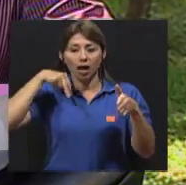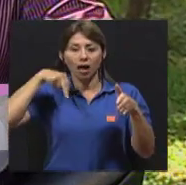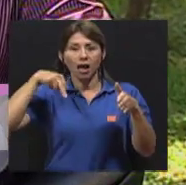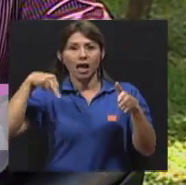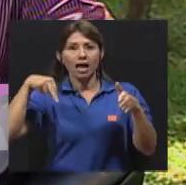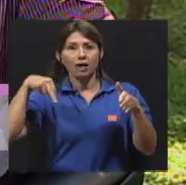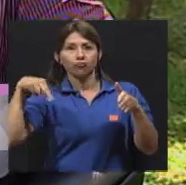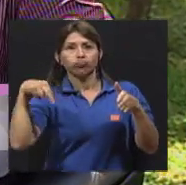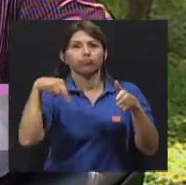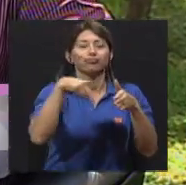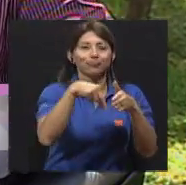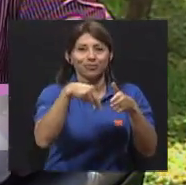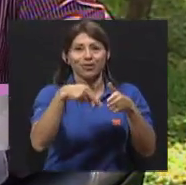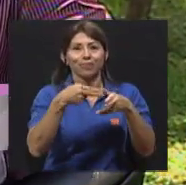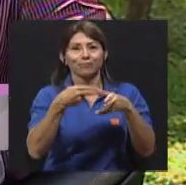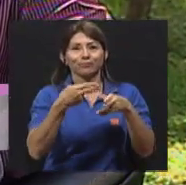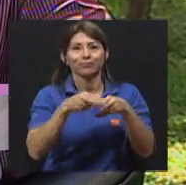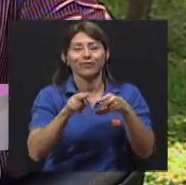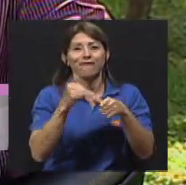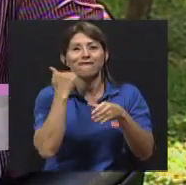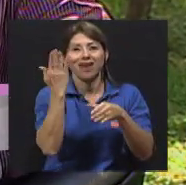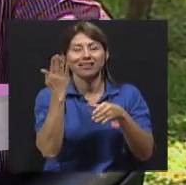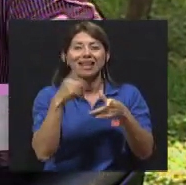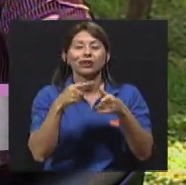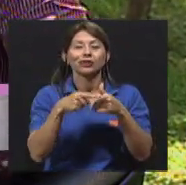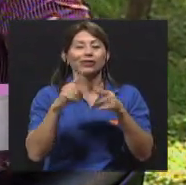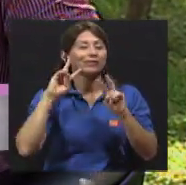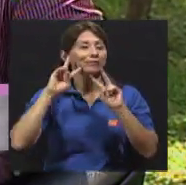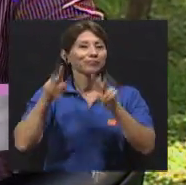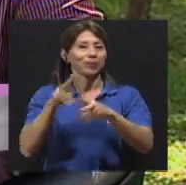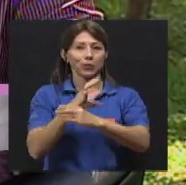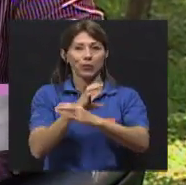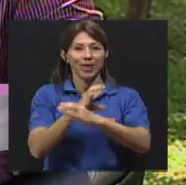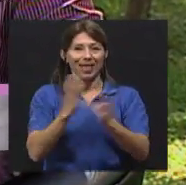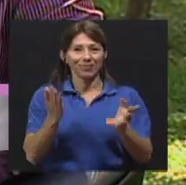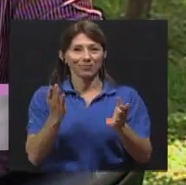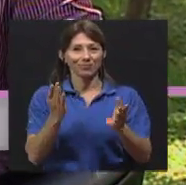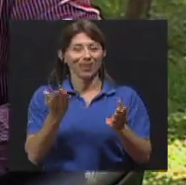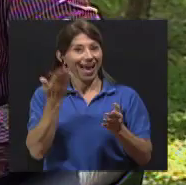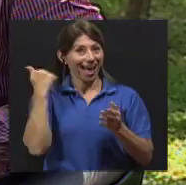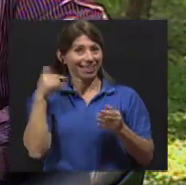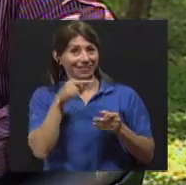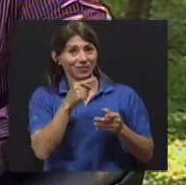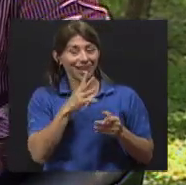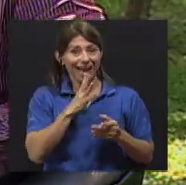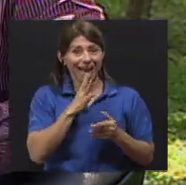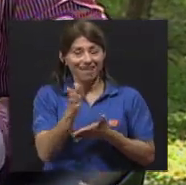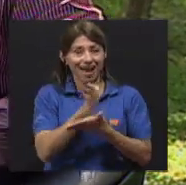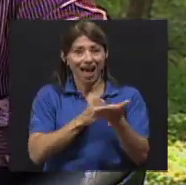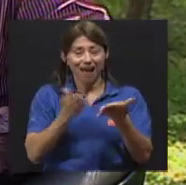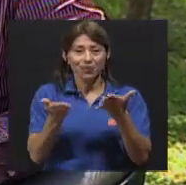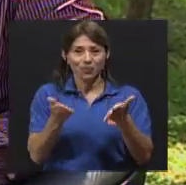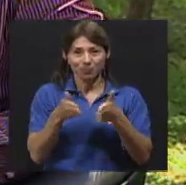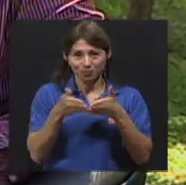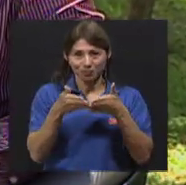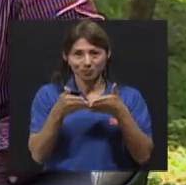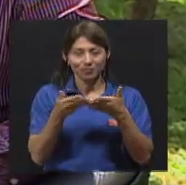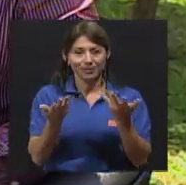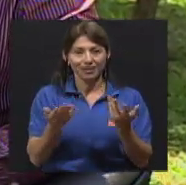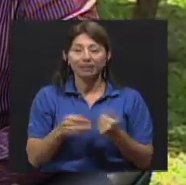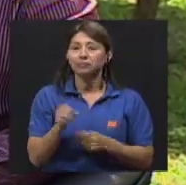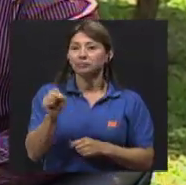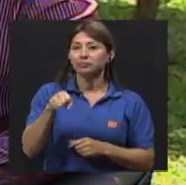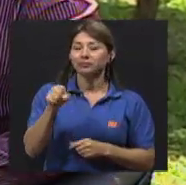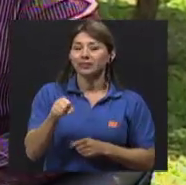distancia más corta lo lleva a cometer esas imprudencias y interrumpí a Sofía con algo que nos quería comentar, que tal vez sí lo ampliamos.